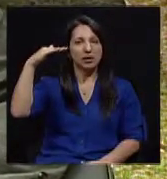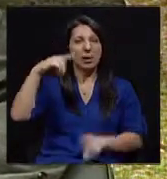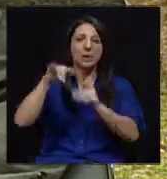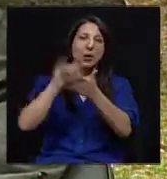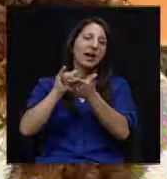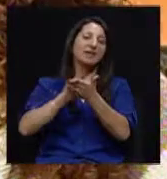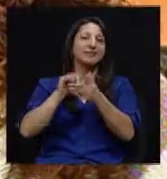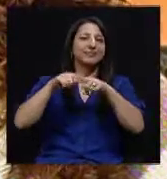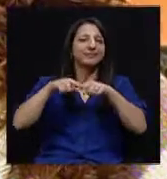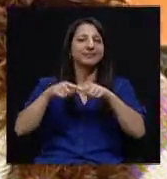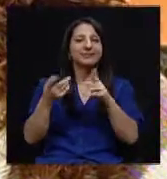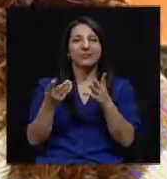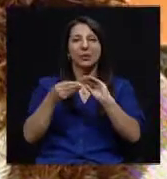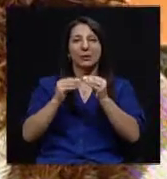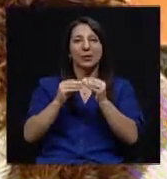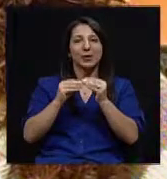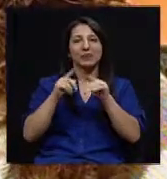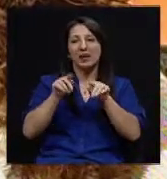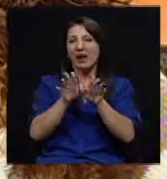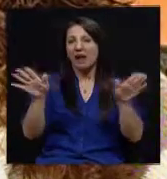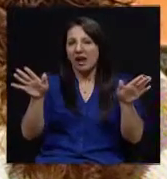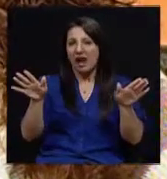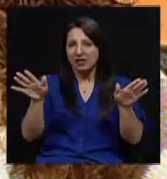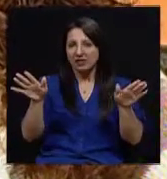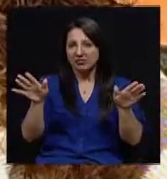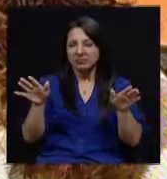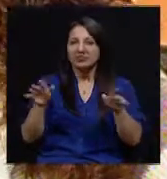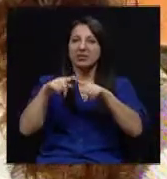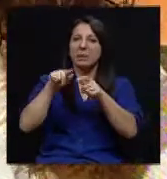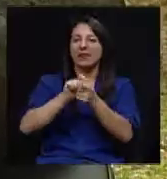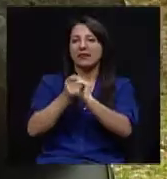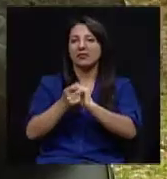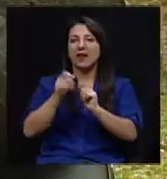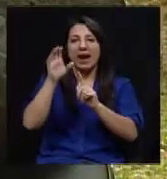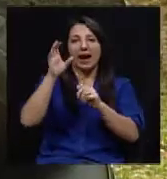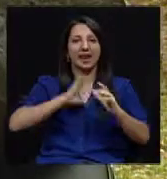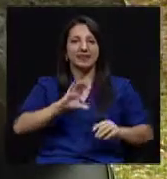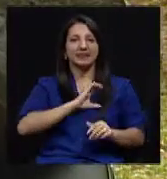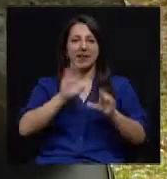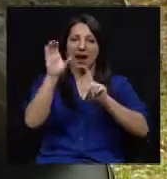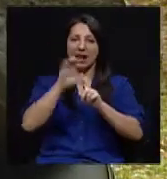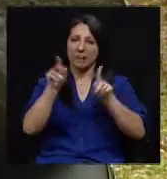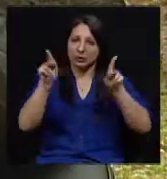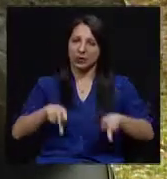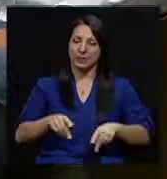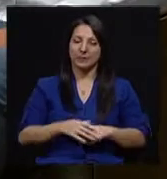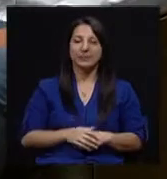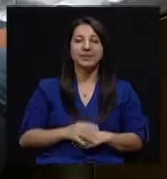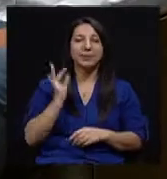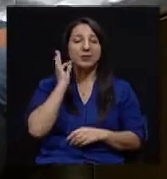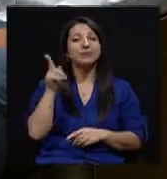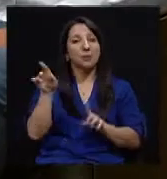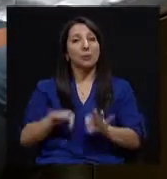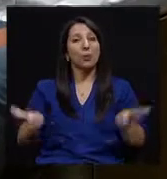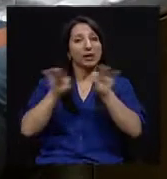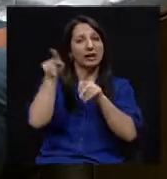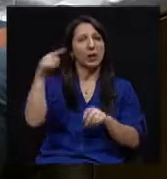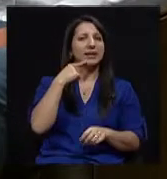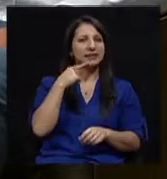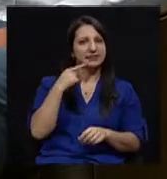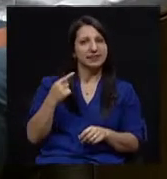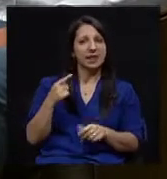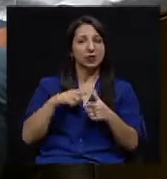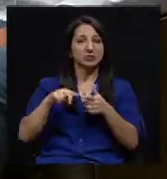parámetro muy, muy, muy general. Varía dependiendo de las características de cada persona. Y bueno, es muy importante lo que nos dice, doctor.